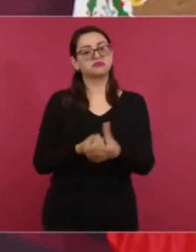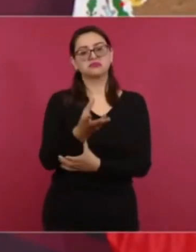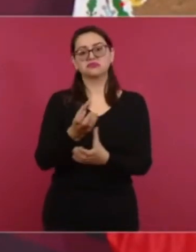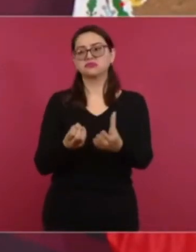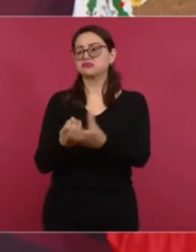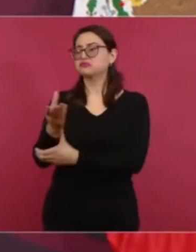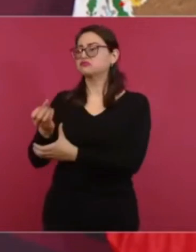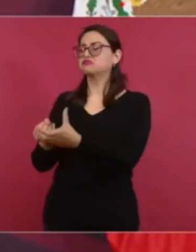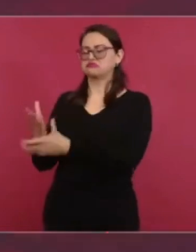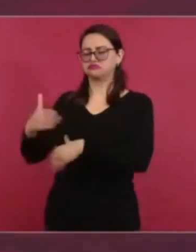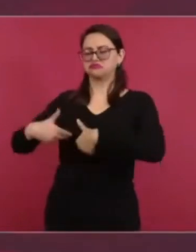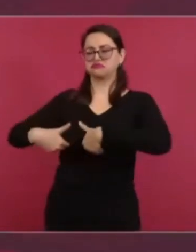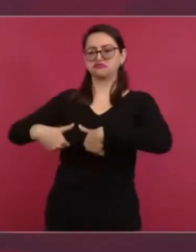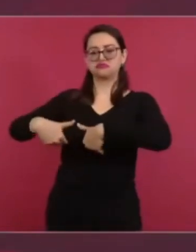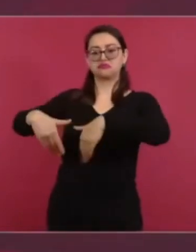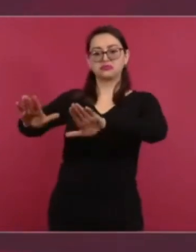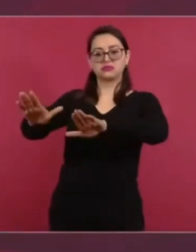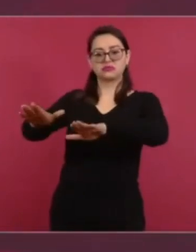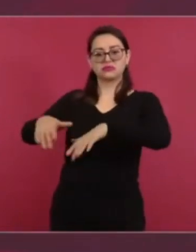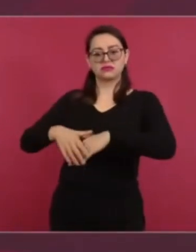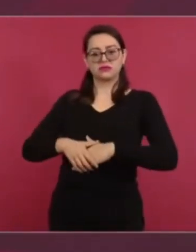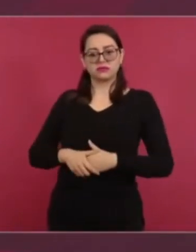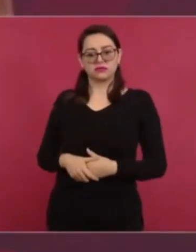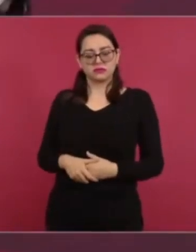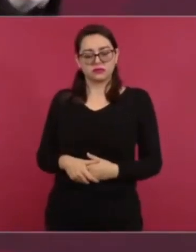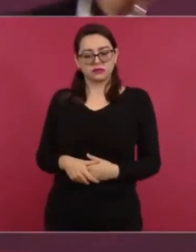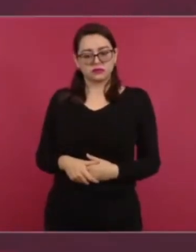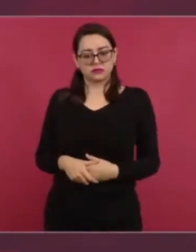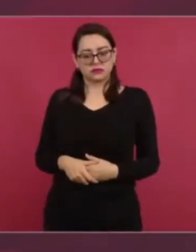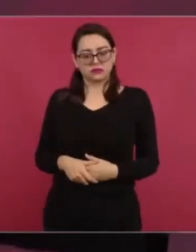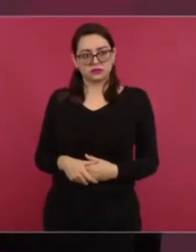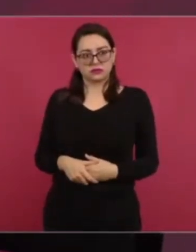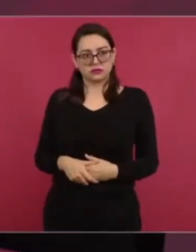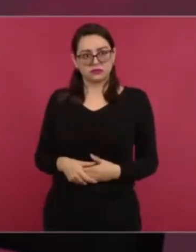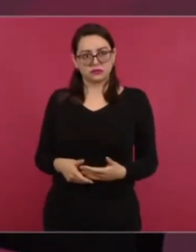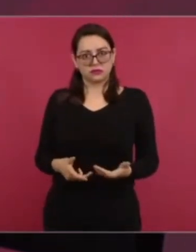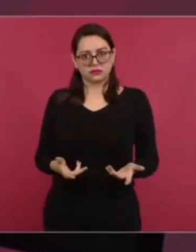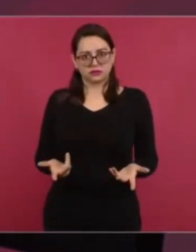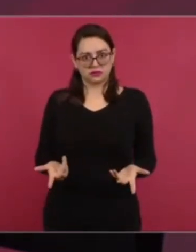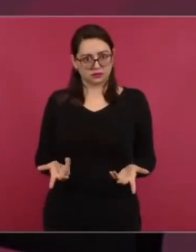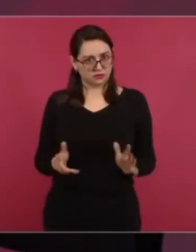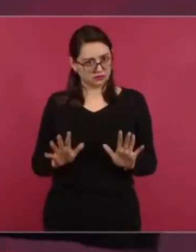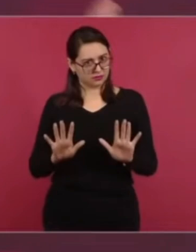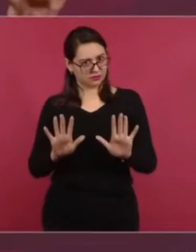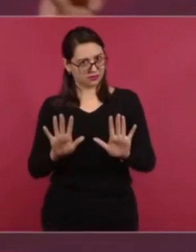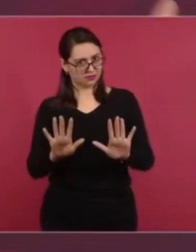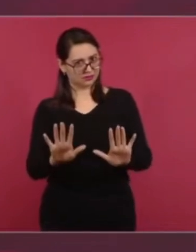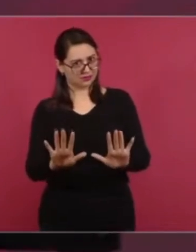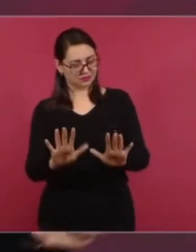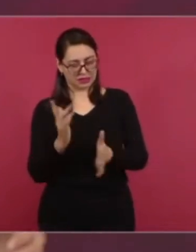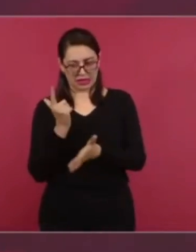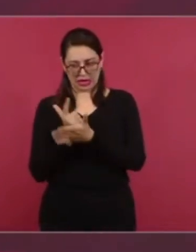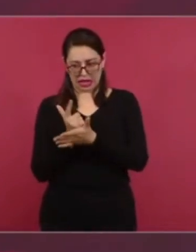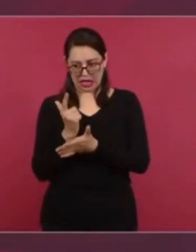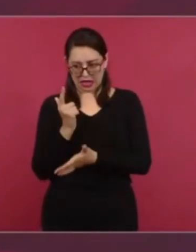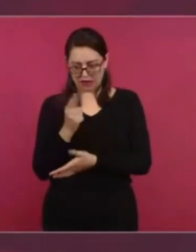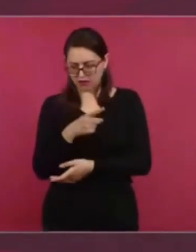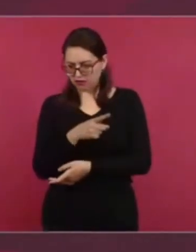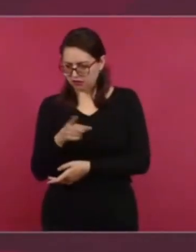este es muy grave que yo suelte a estas personas